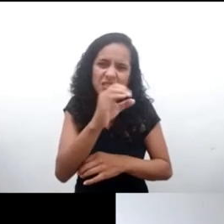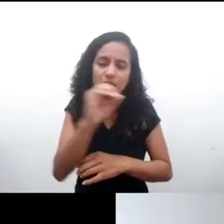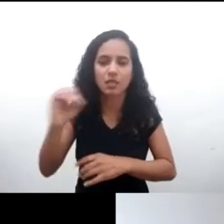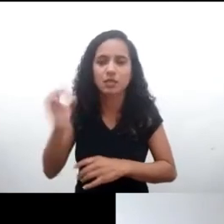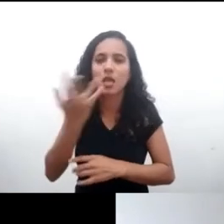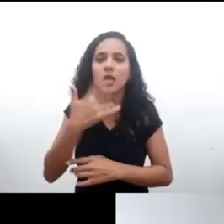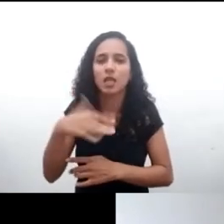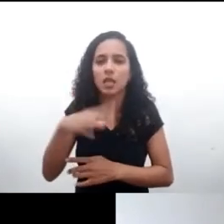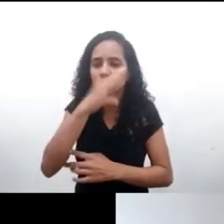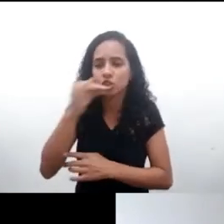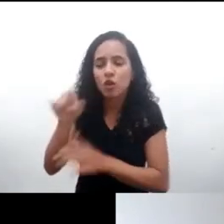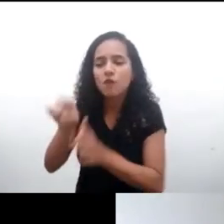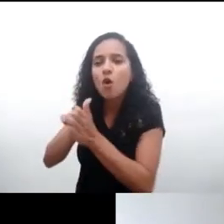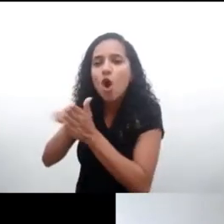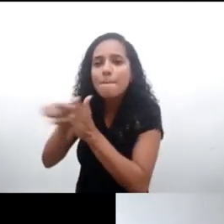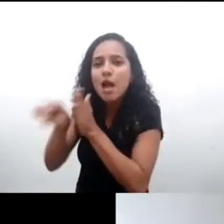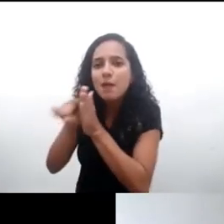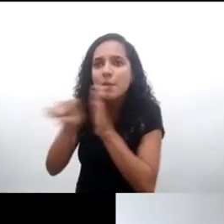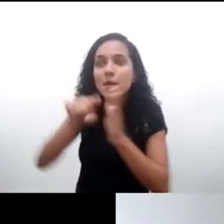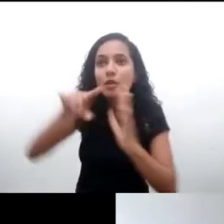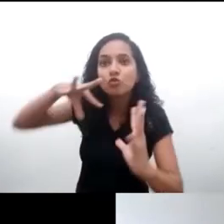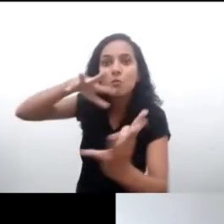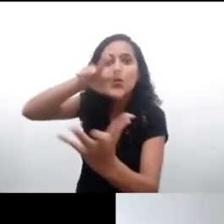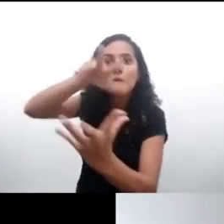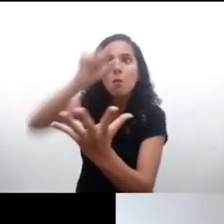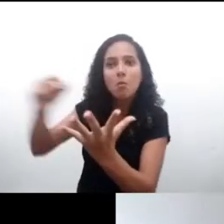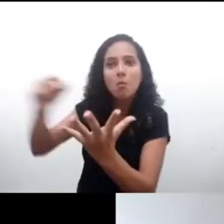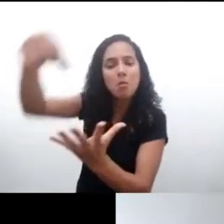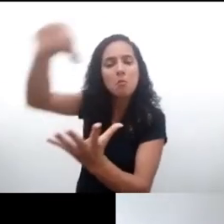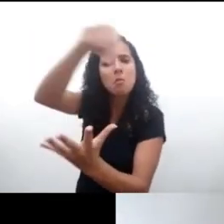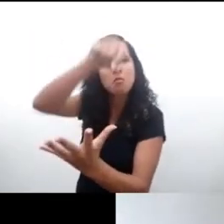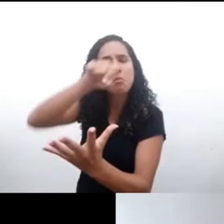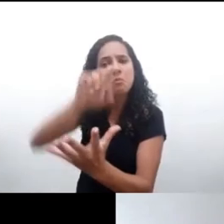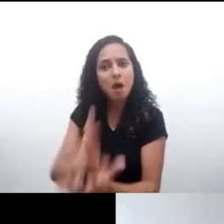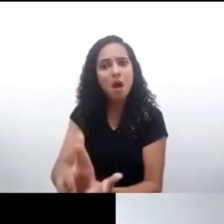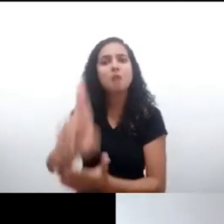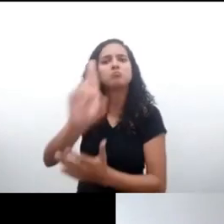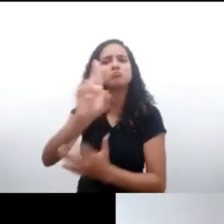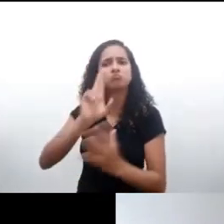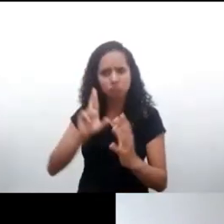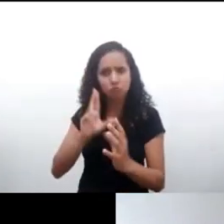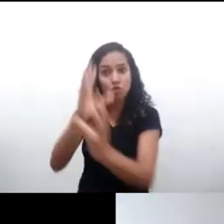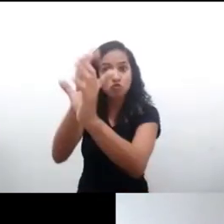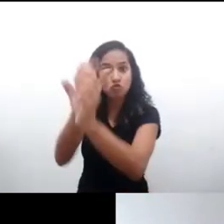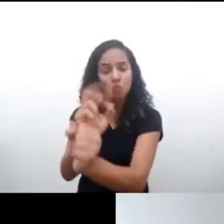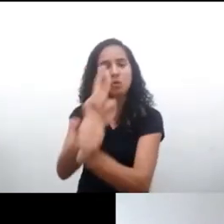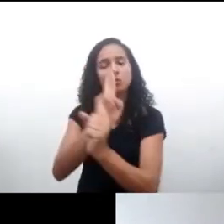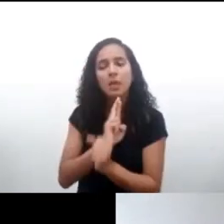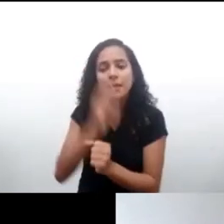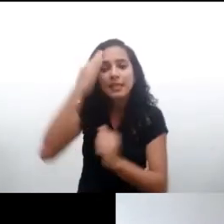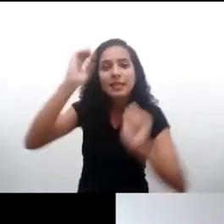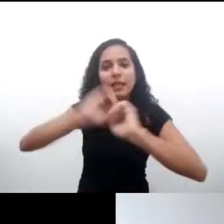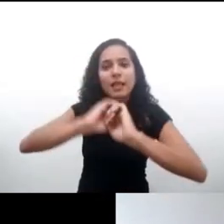nos da un poco, da cuenta de que estamos avanzando en el sentido de reducir las perspectivas